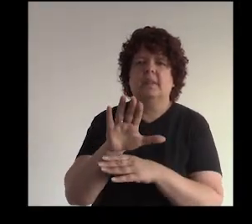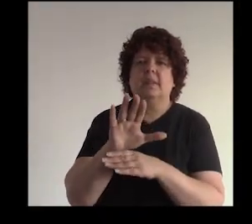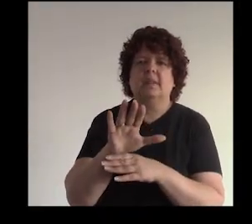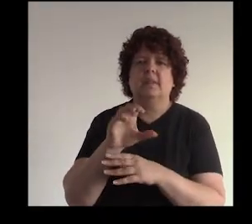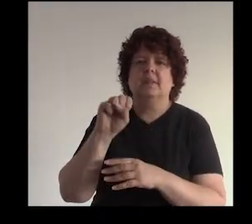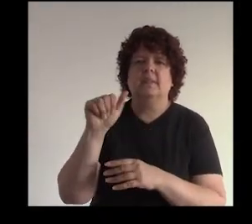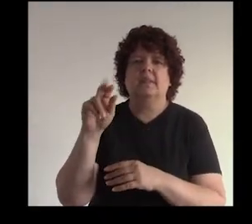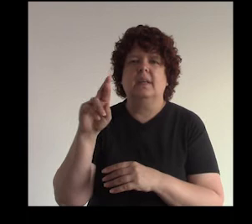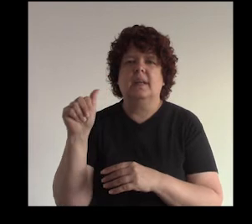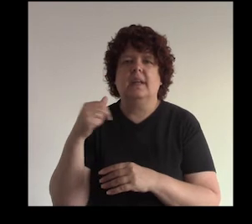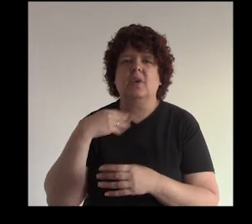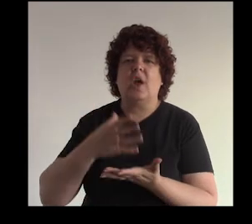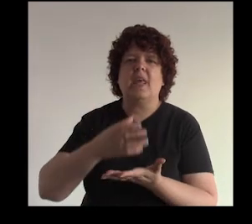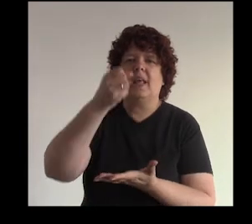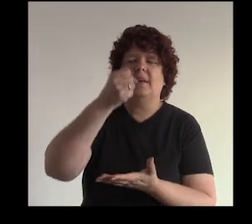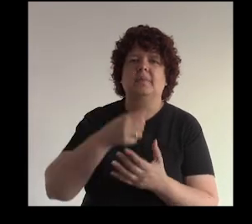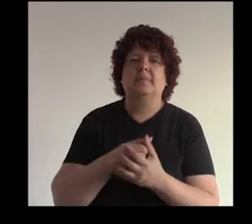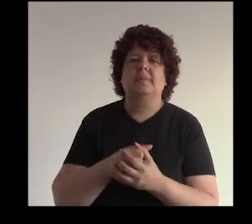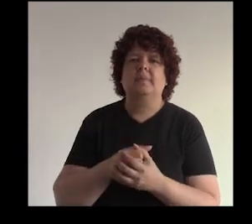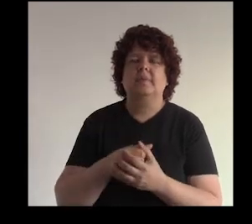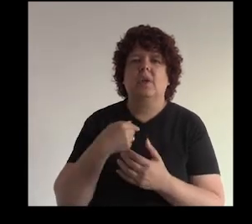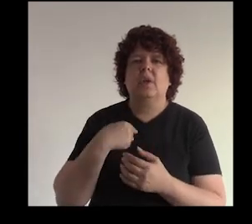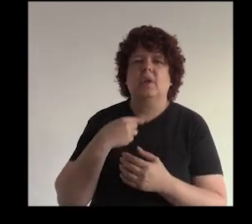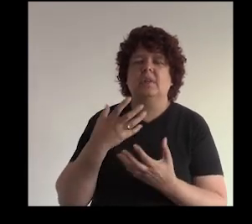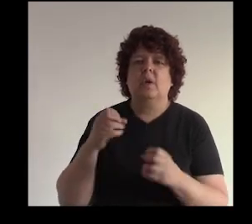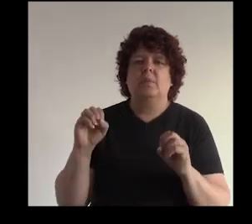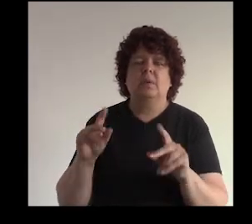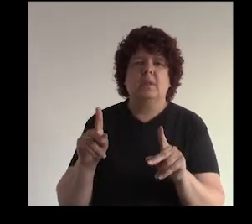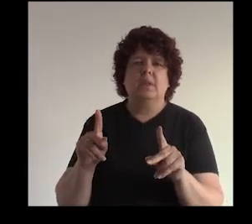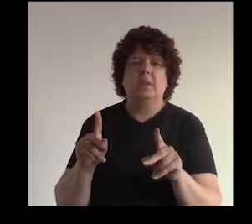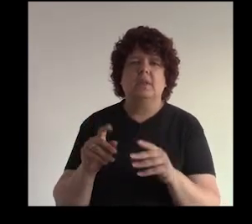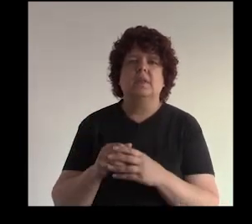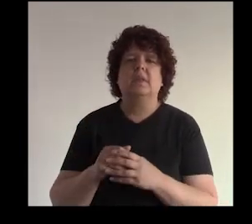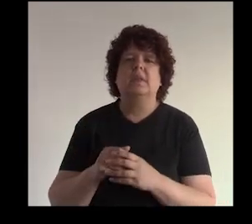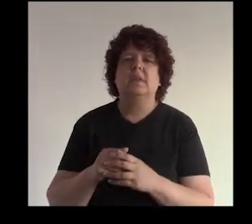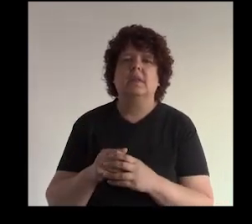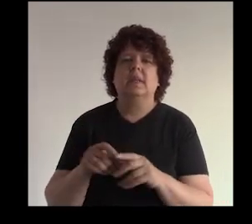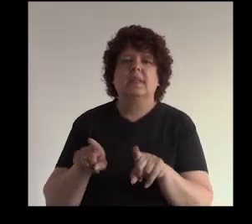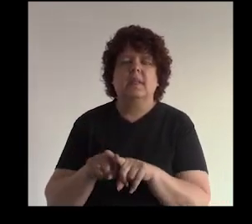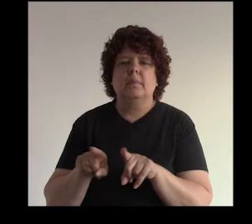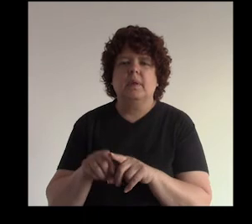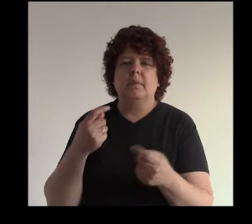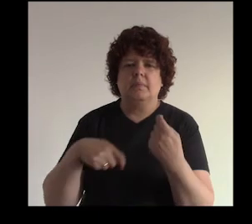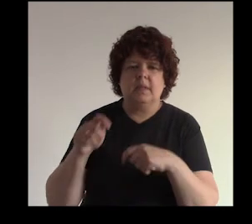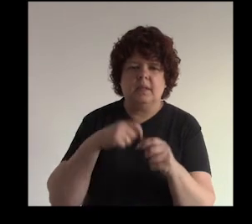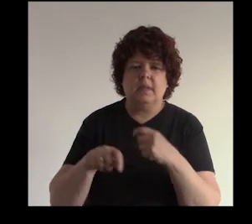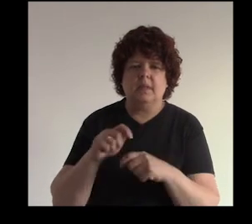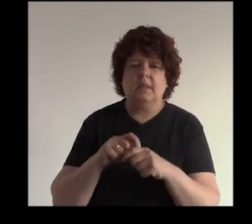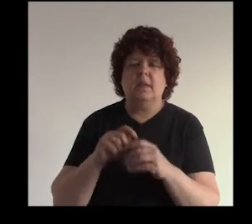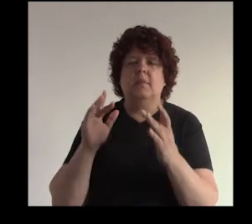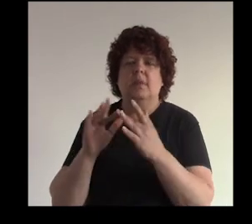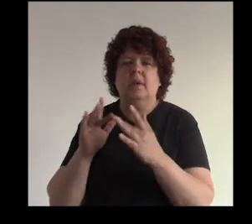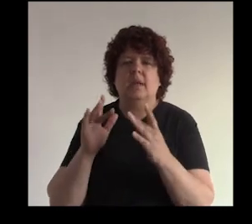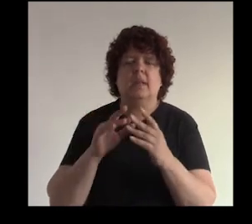tardes soy Sara y le hablo de Ica yo he tenido oportunidad de también vender por